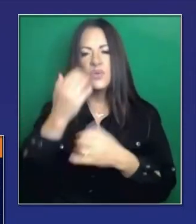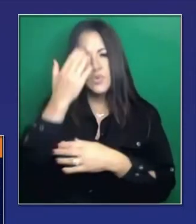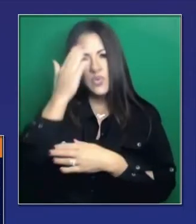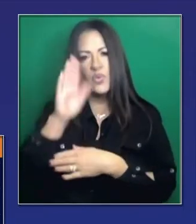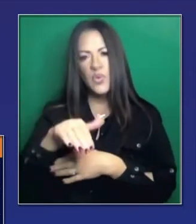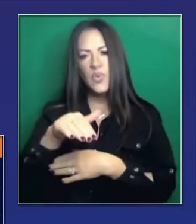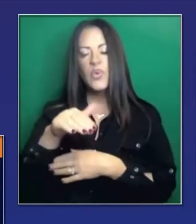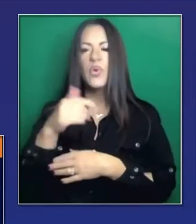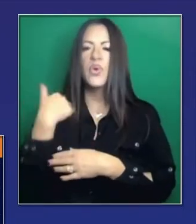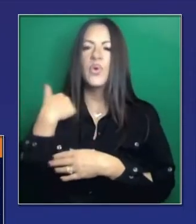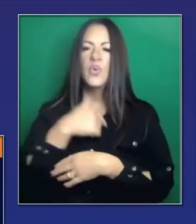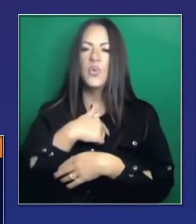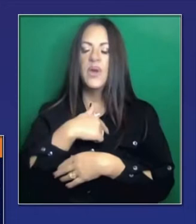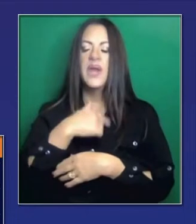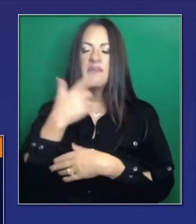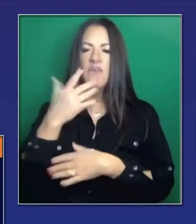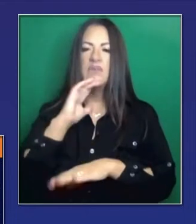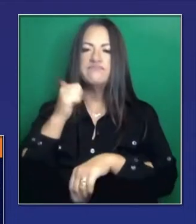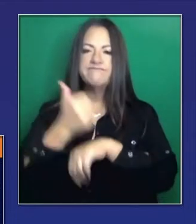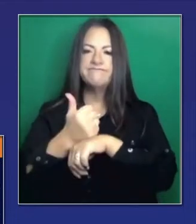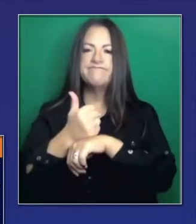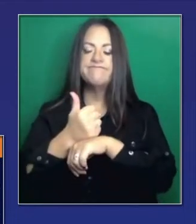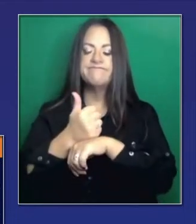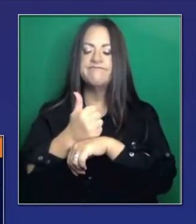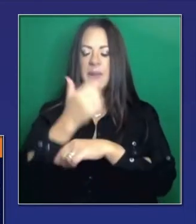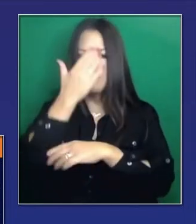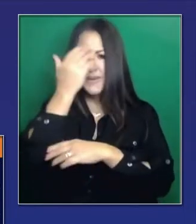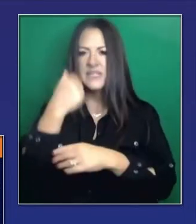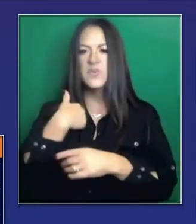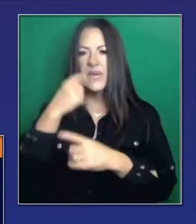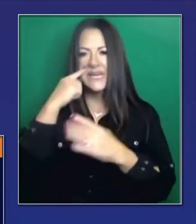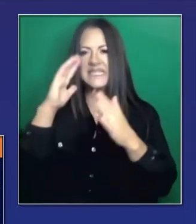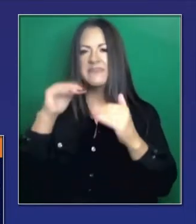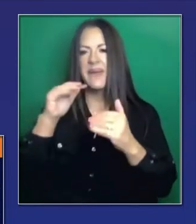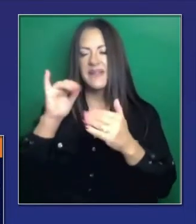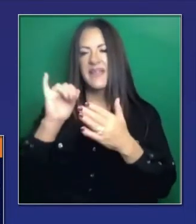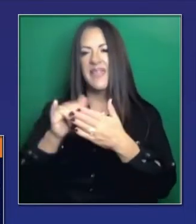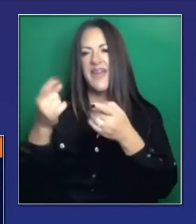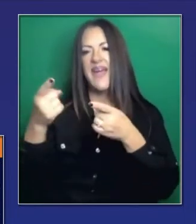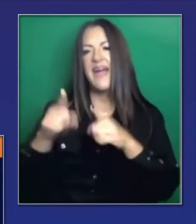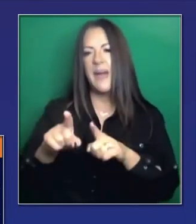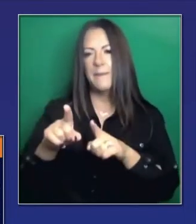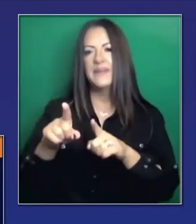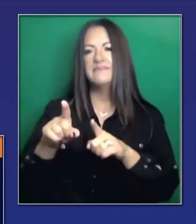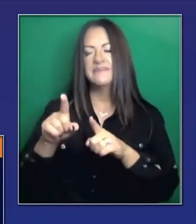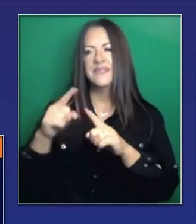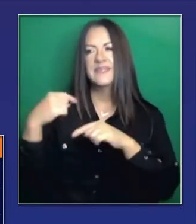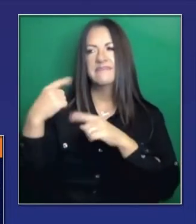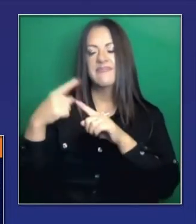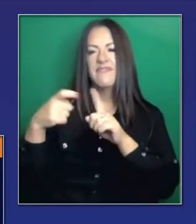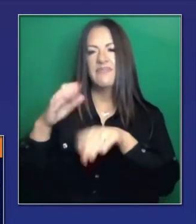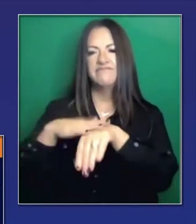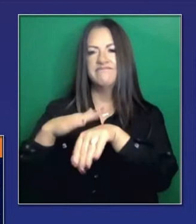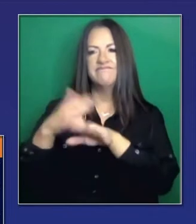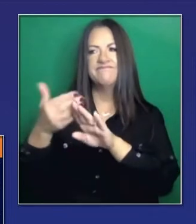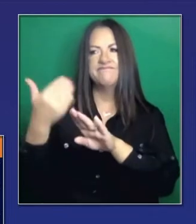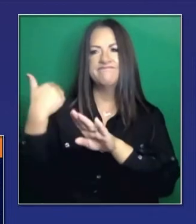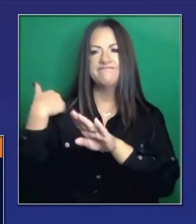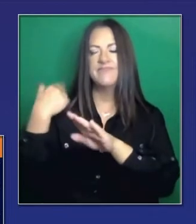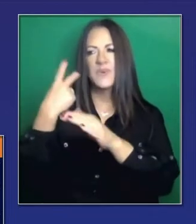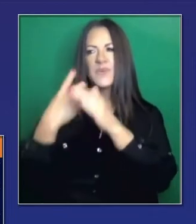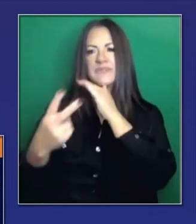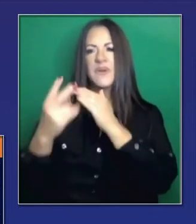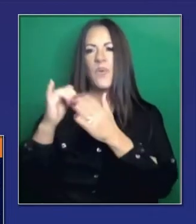momento, la urgencia en este mensaje. Antecipando este repunte, encima de un repunte,